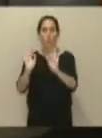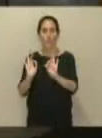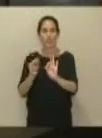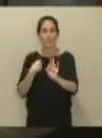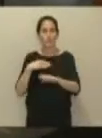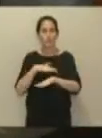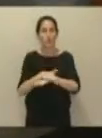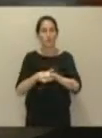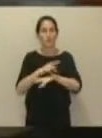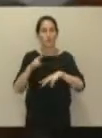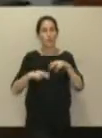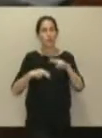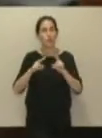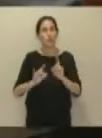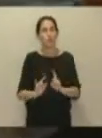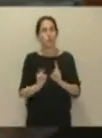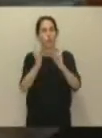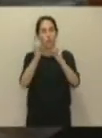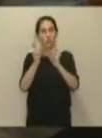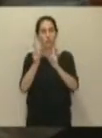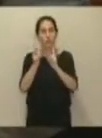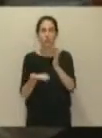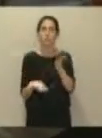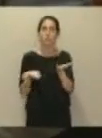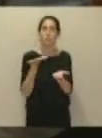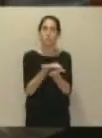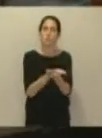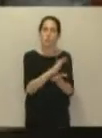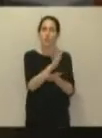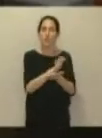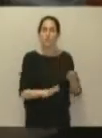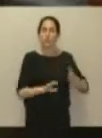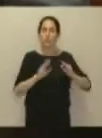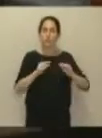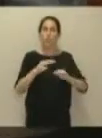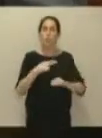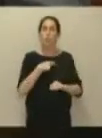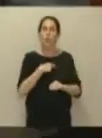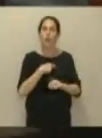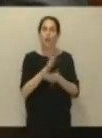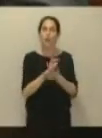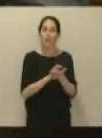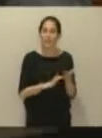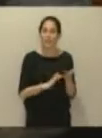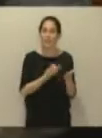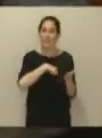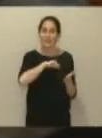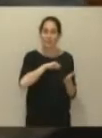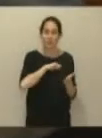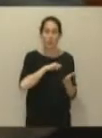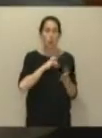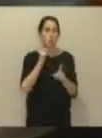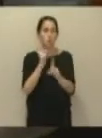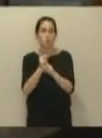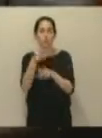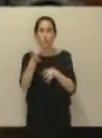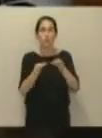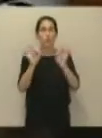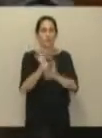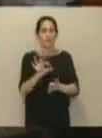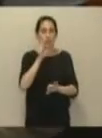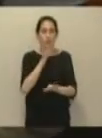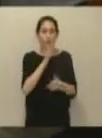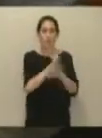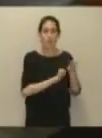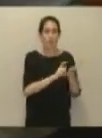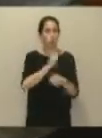de Fomento, parece ser, había encargado un informe a la Abogacía del Estado que no ponía objeción jurídica ninguna a la entrega de ese documento.